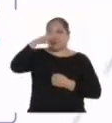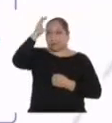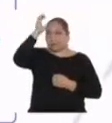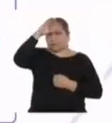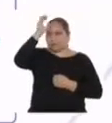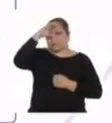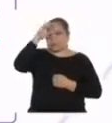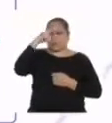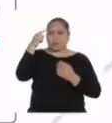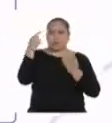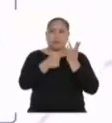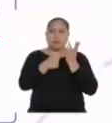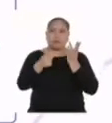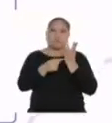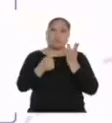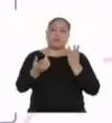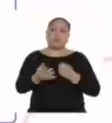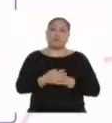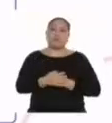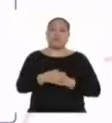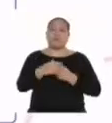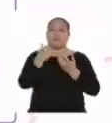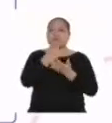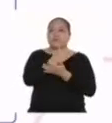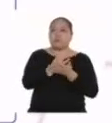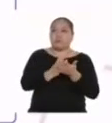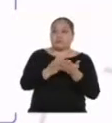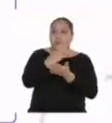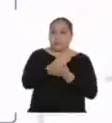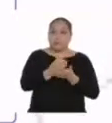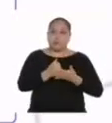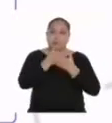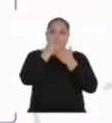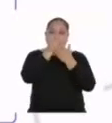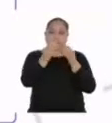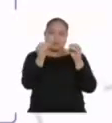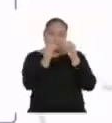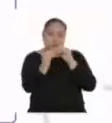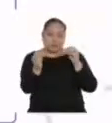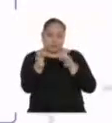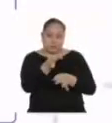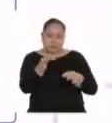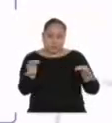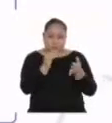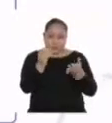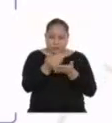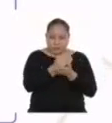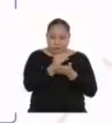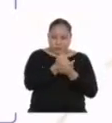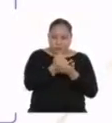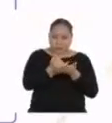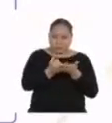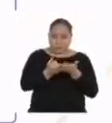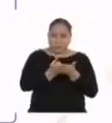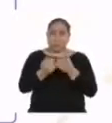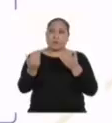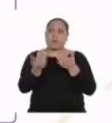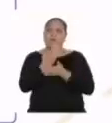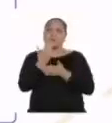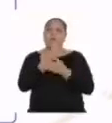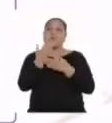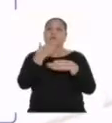conocimiento y tecnología, son elementos que permiten diseñar nuevas formas de producción